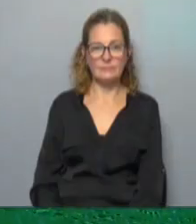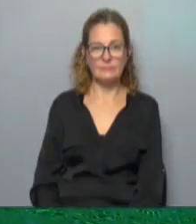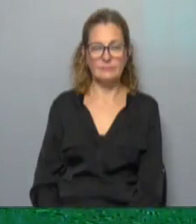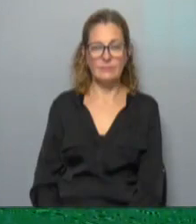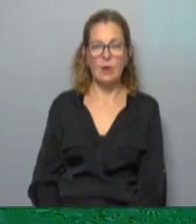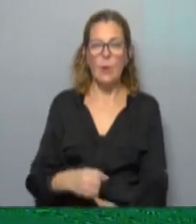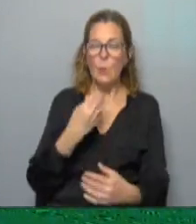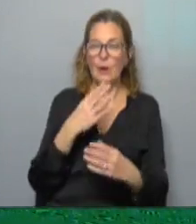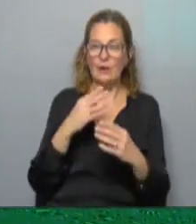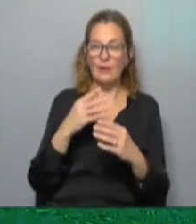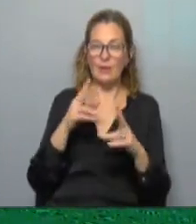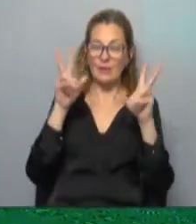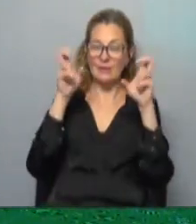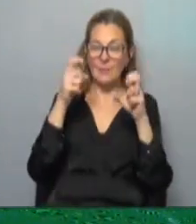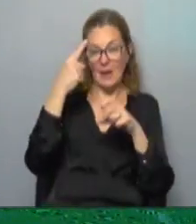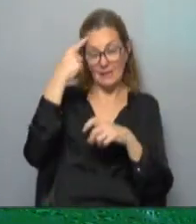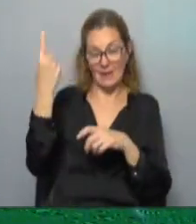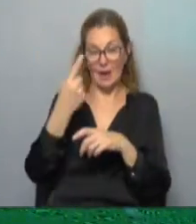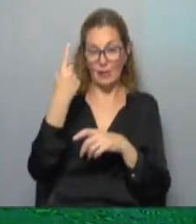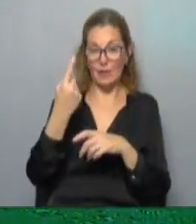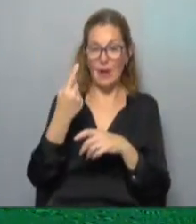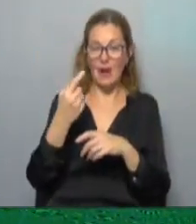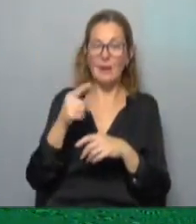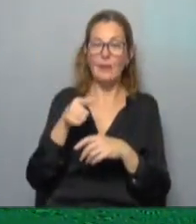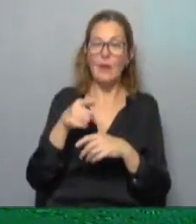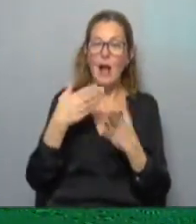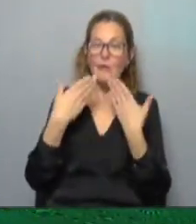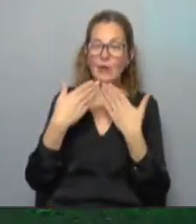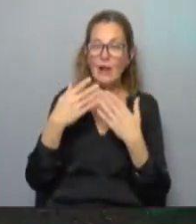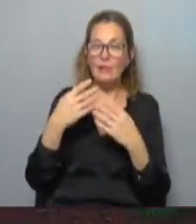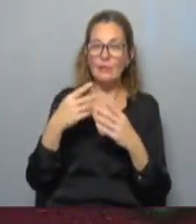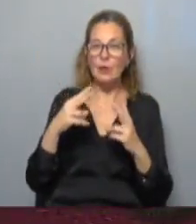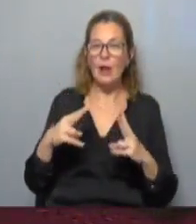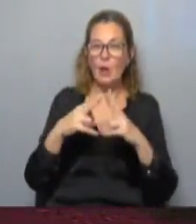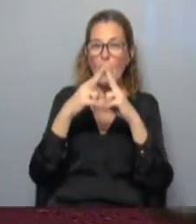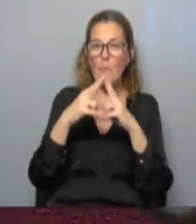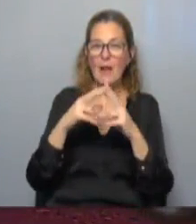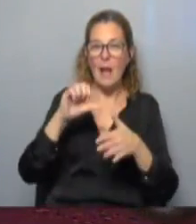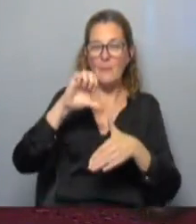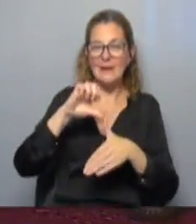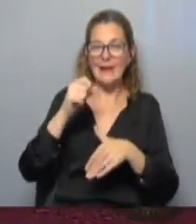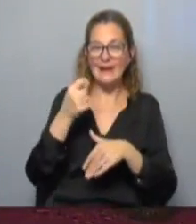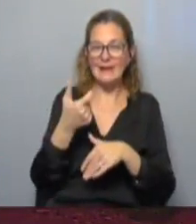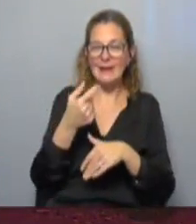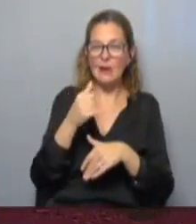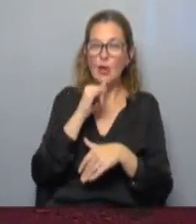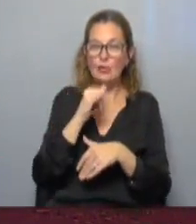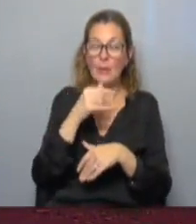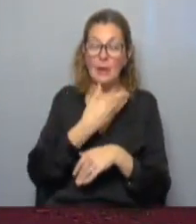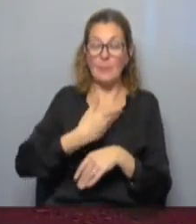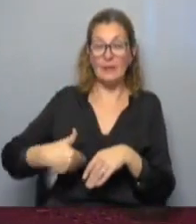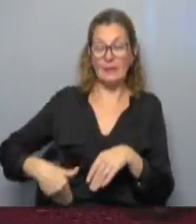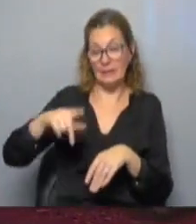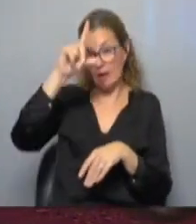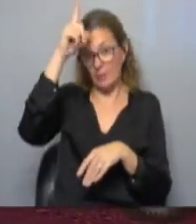¿qué tal? comenzamos nuestro capítulo internacional hablando naturalmente de la cumbre de las Américas recién Martín les contaba que el presidente